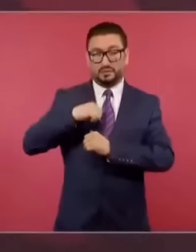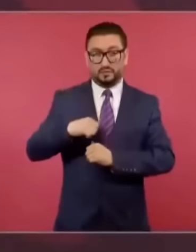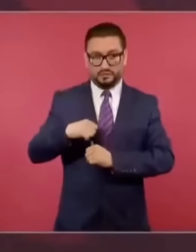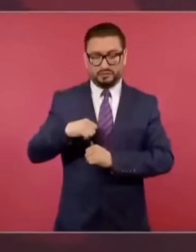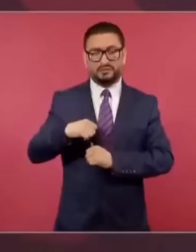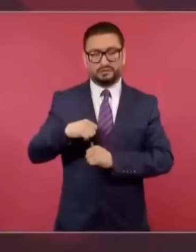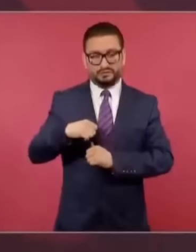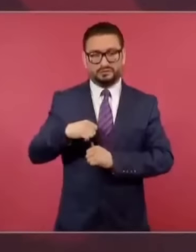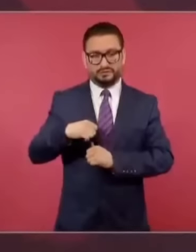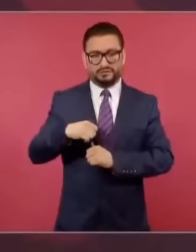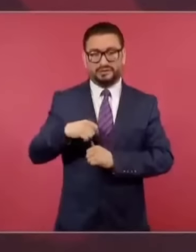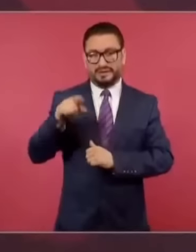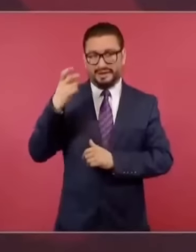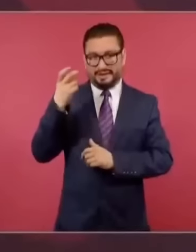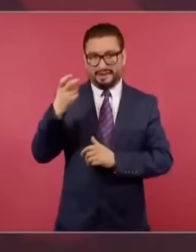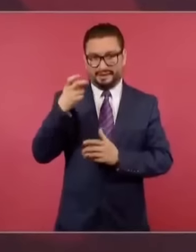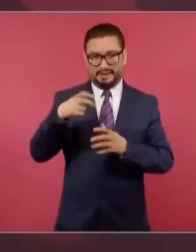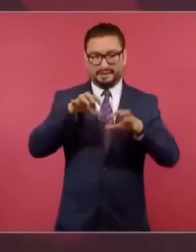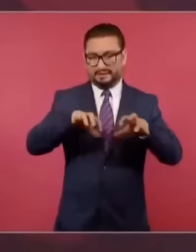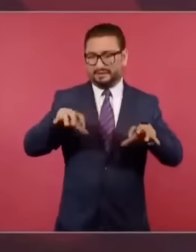estos